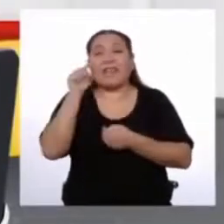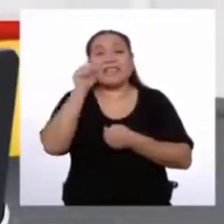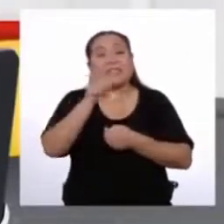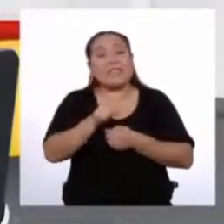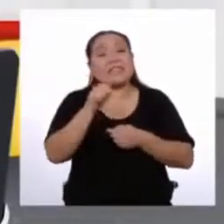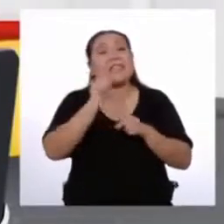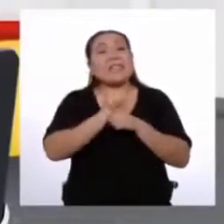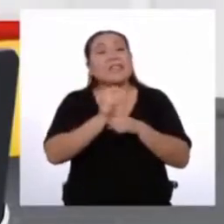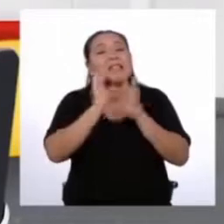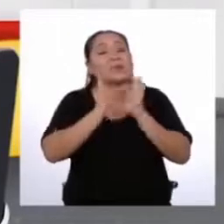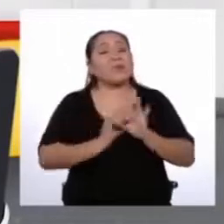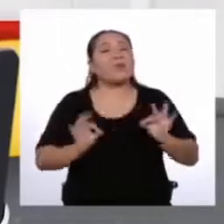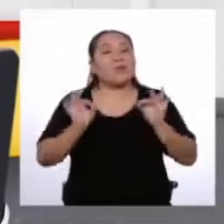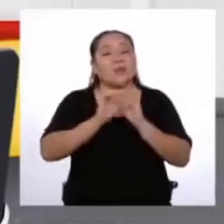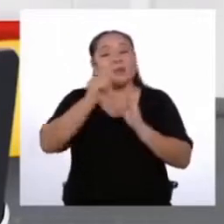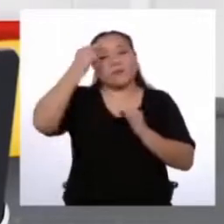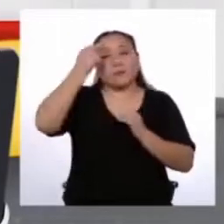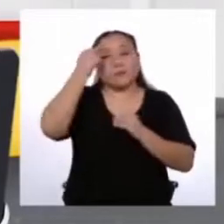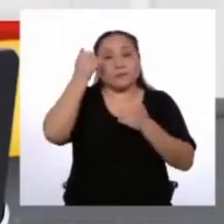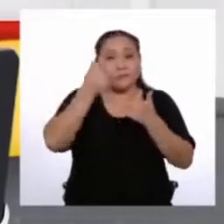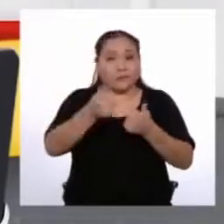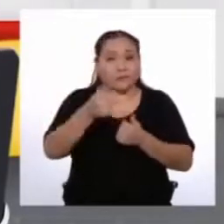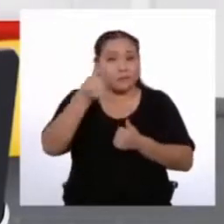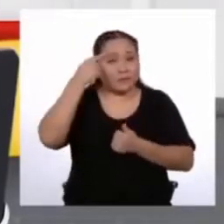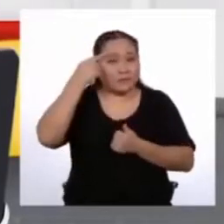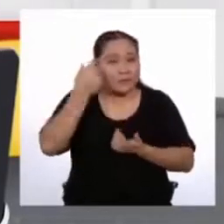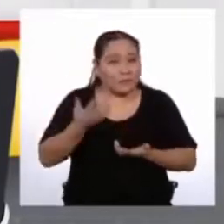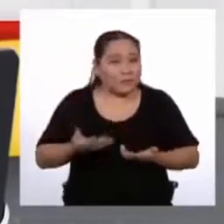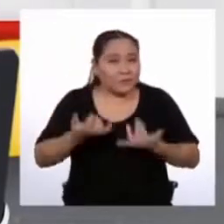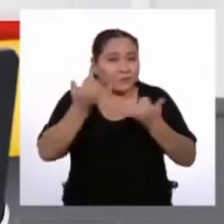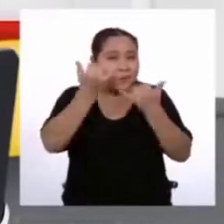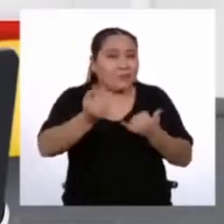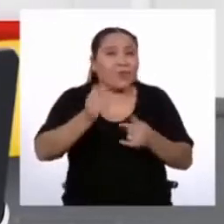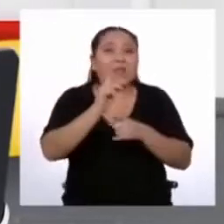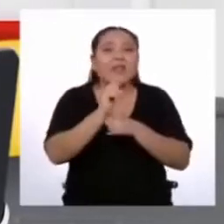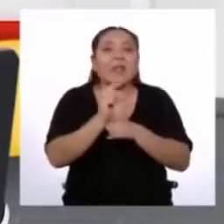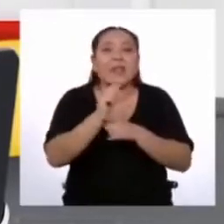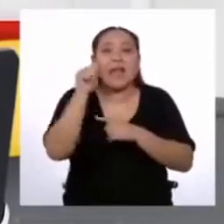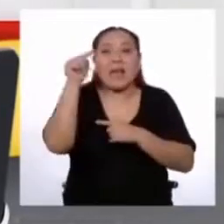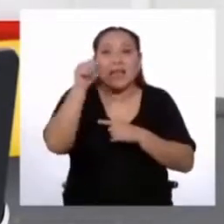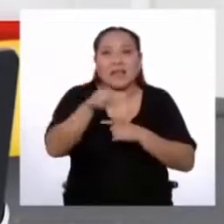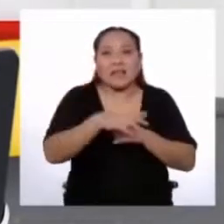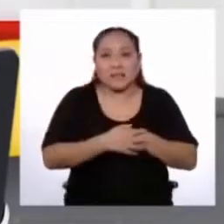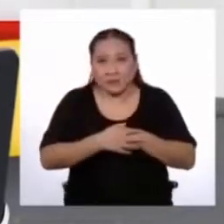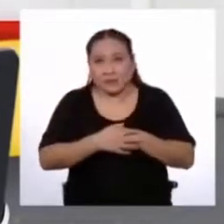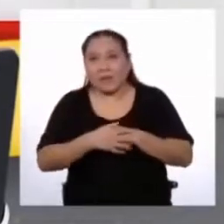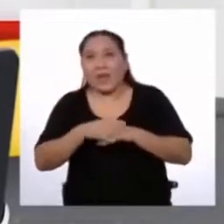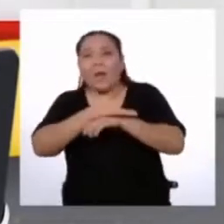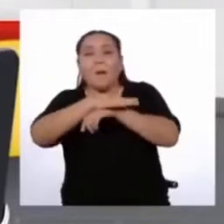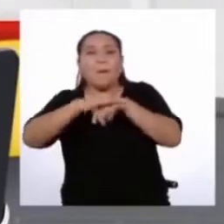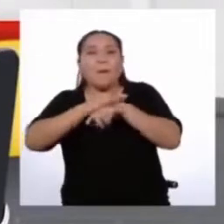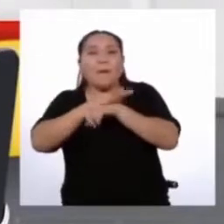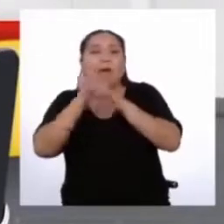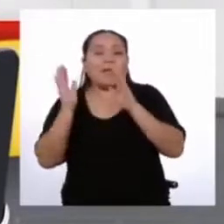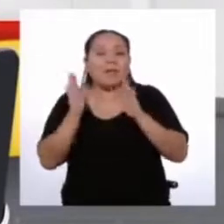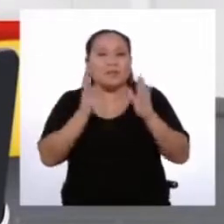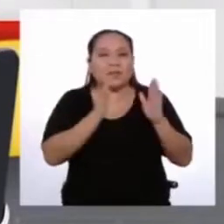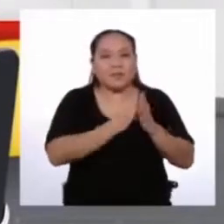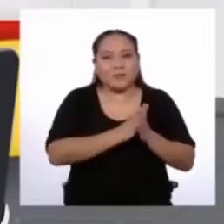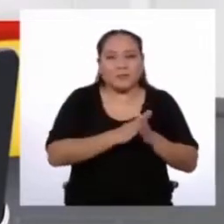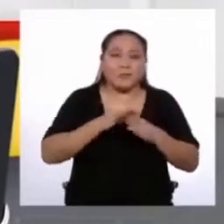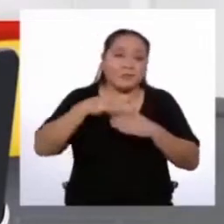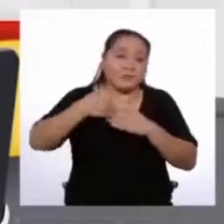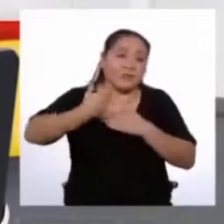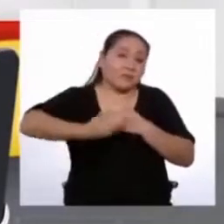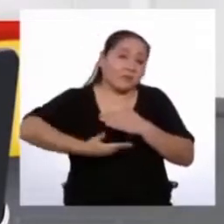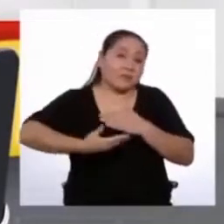hay que pensarla bien ¿Qué les parece Si hoy tenemos como tarea eso La planificación Ya luego en